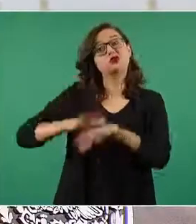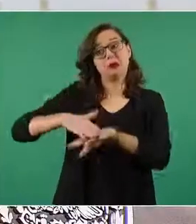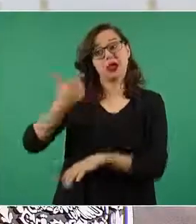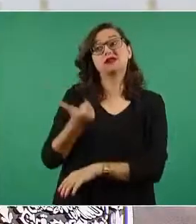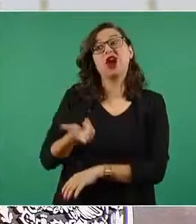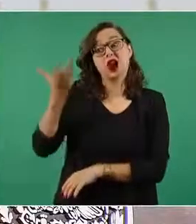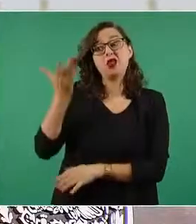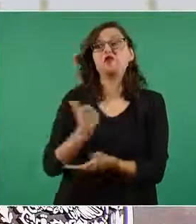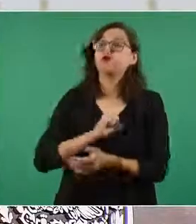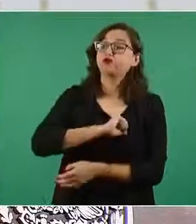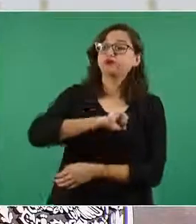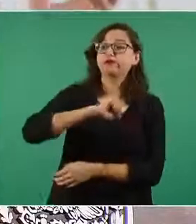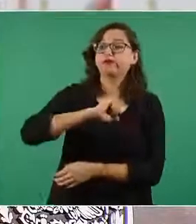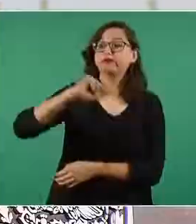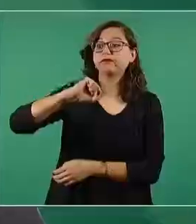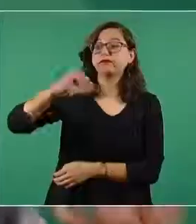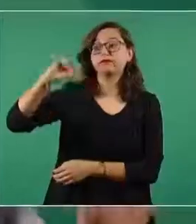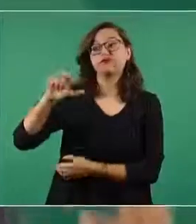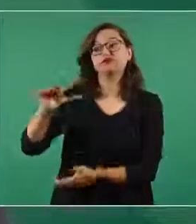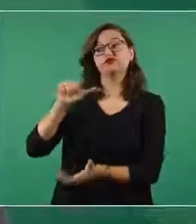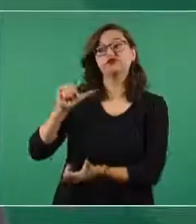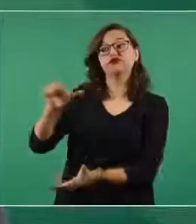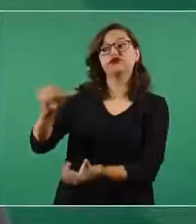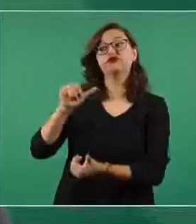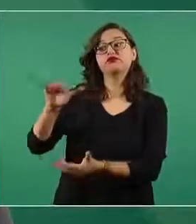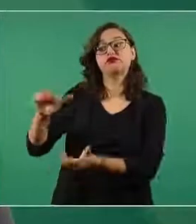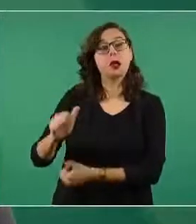para seguir derrochando